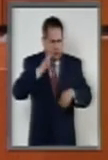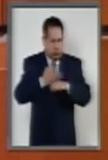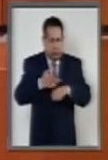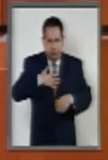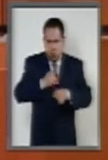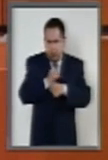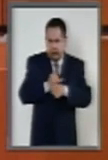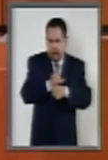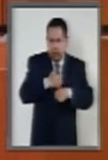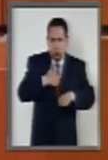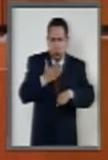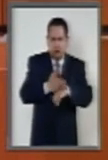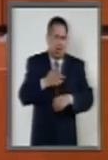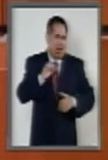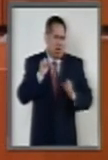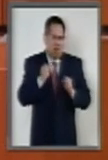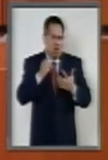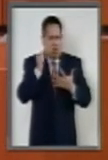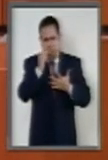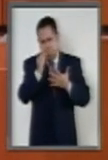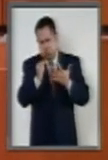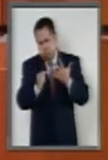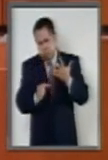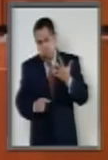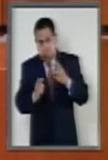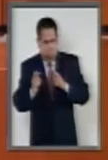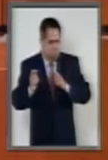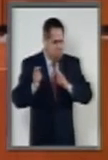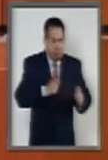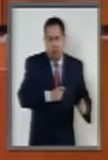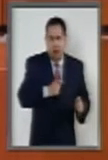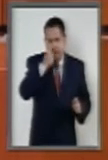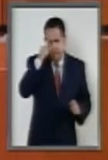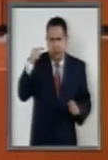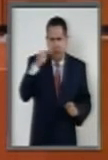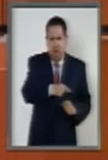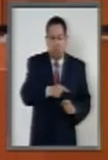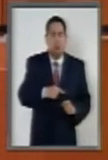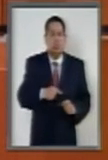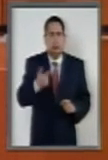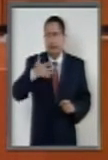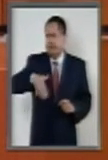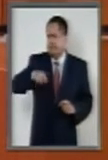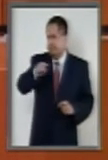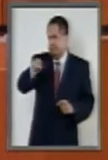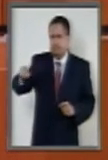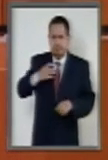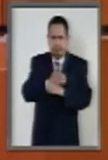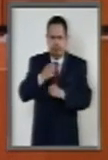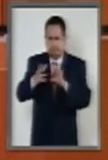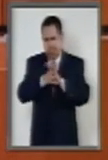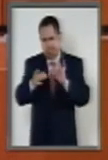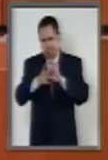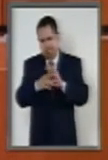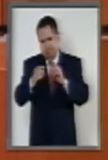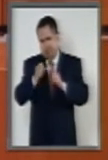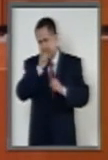muchas otras facultades que están siendo puntualmente señaladas por mis compañeras